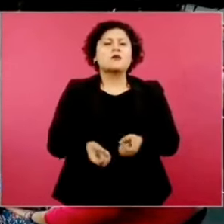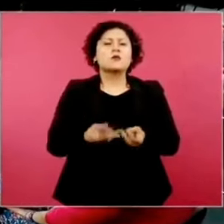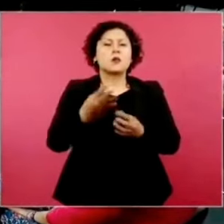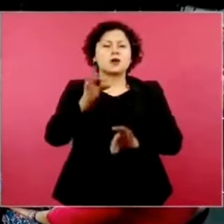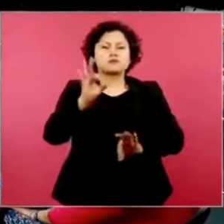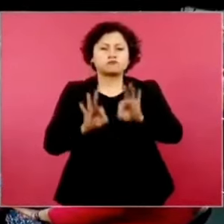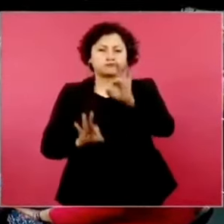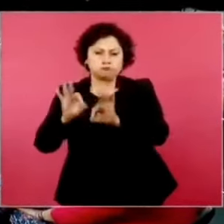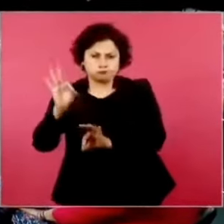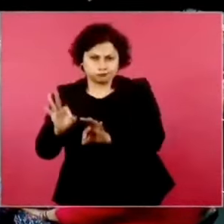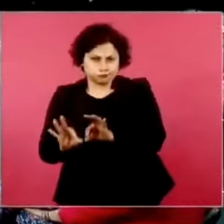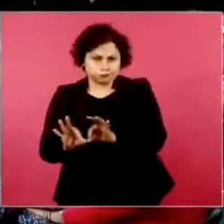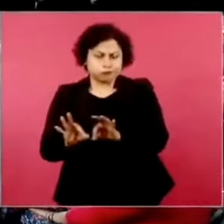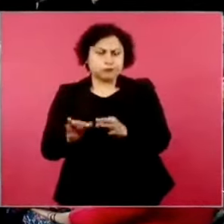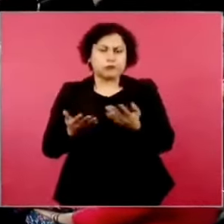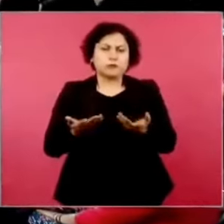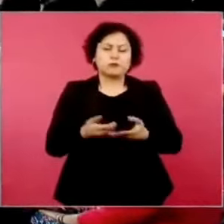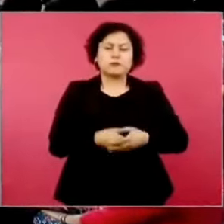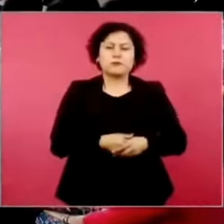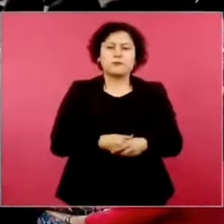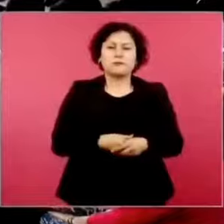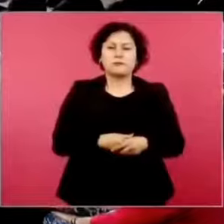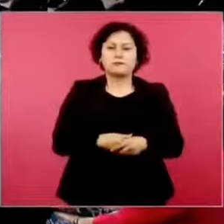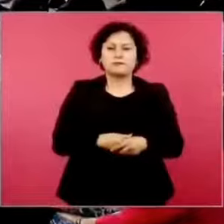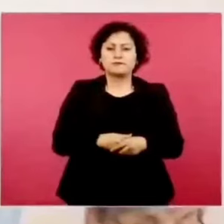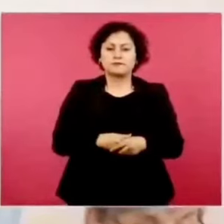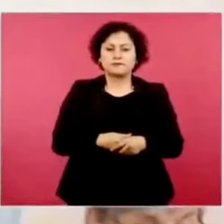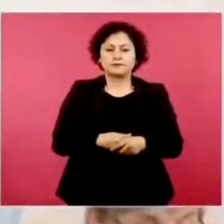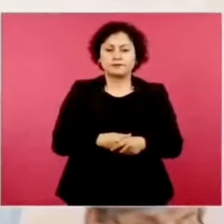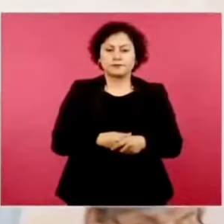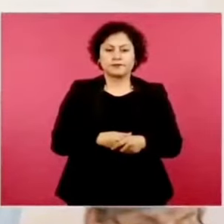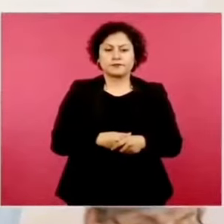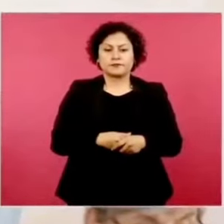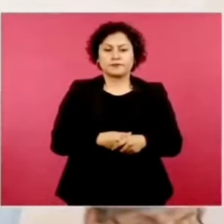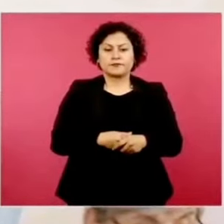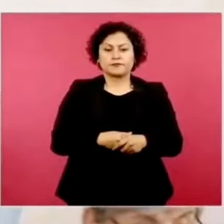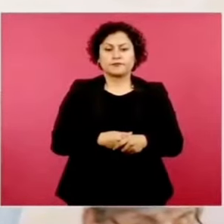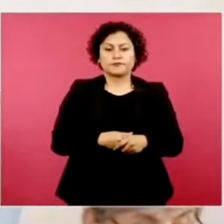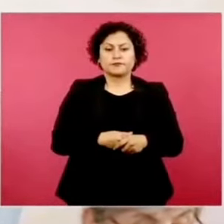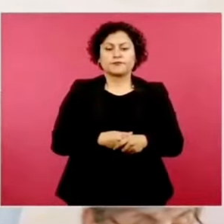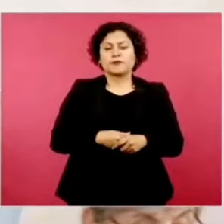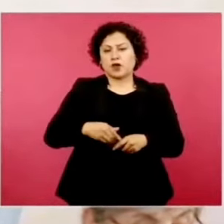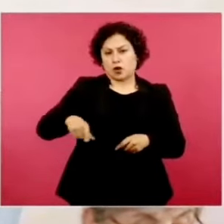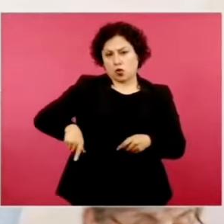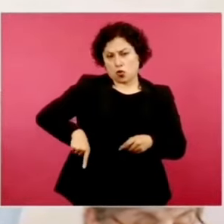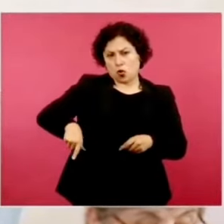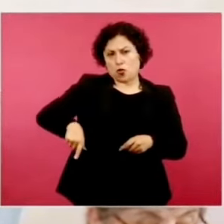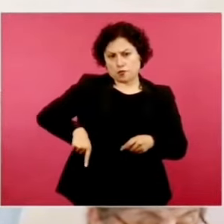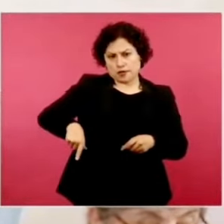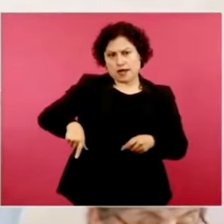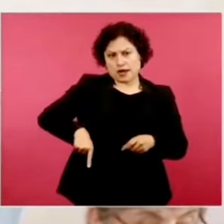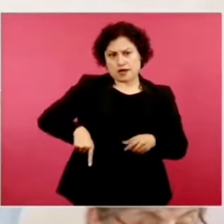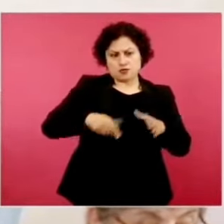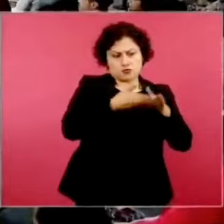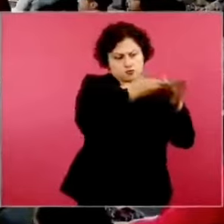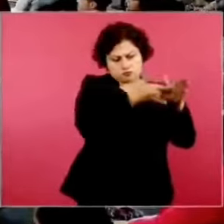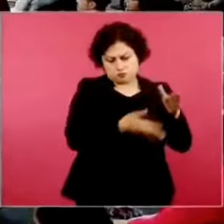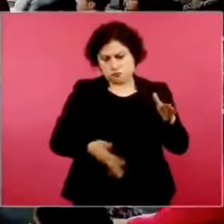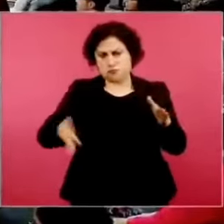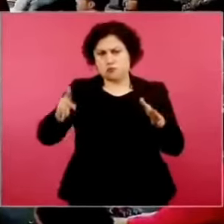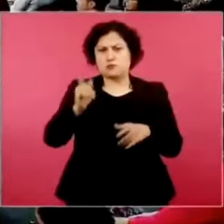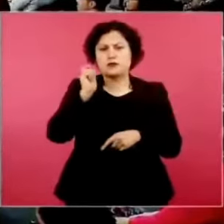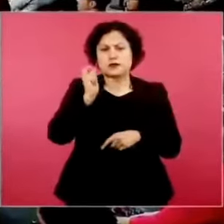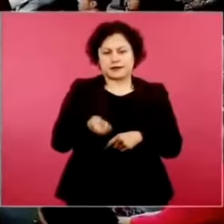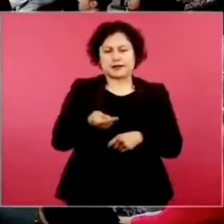el gobierno en general? El índice de letalidad